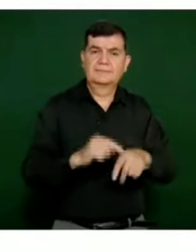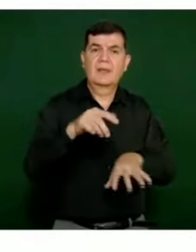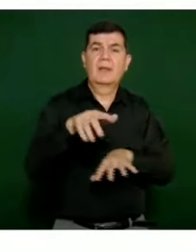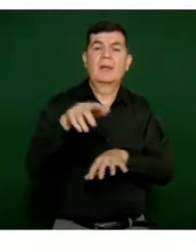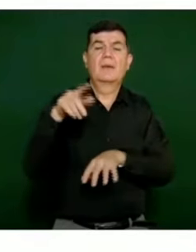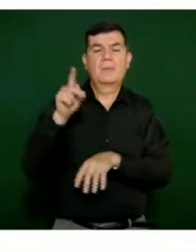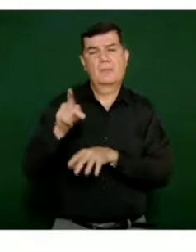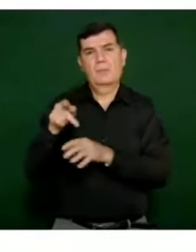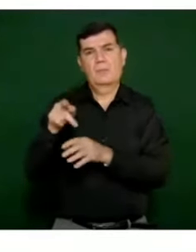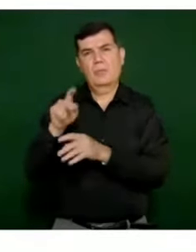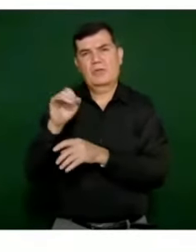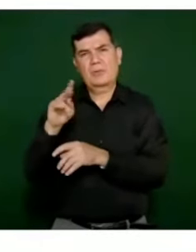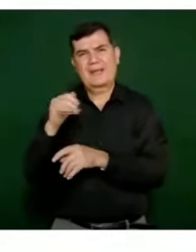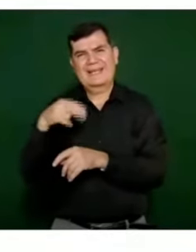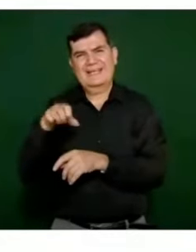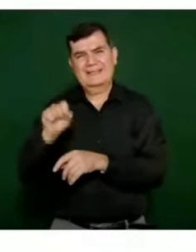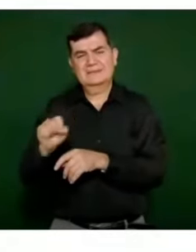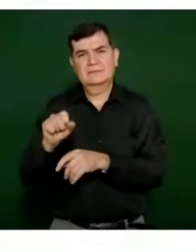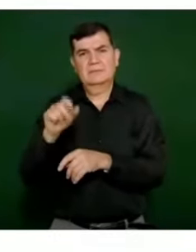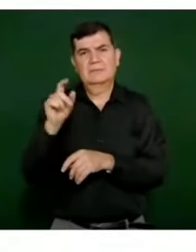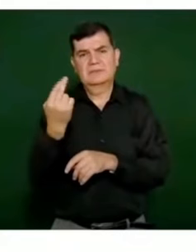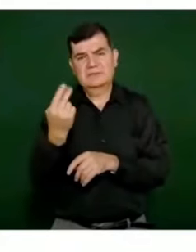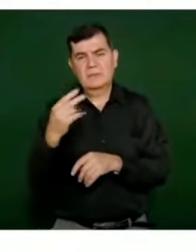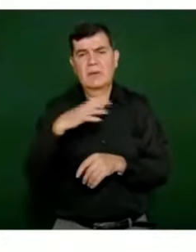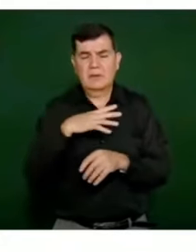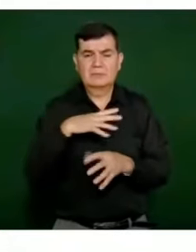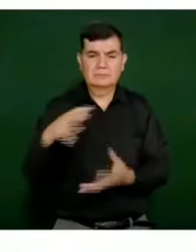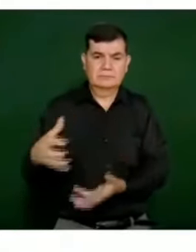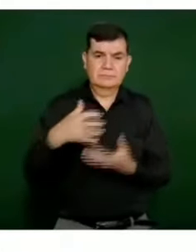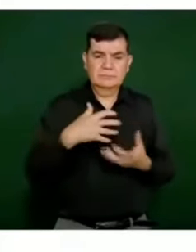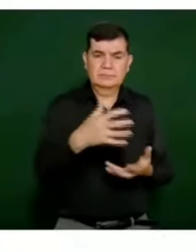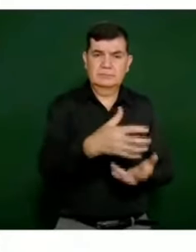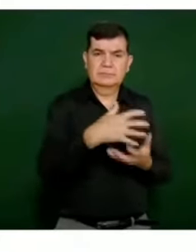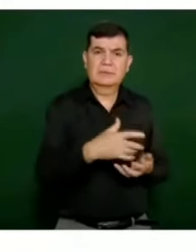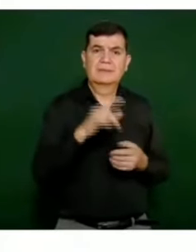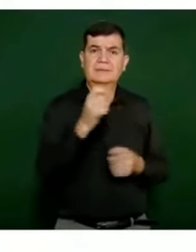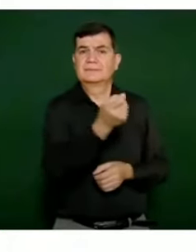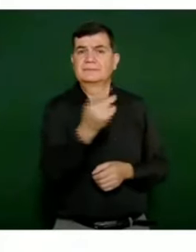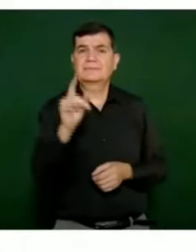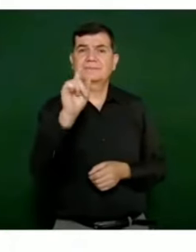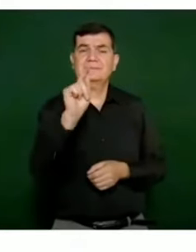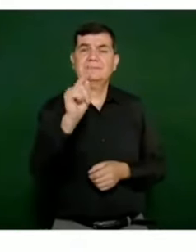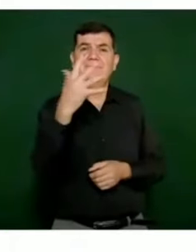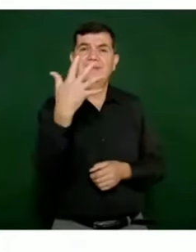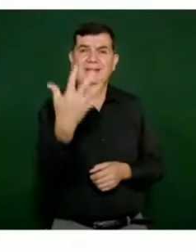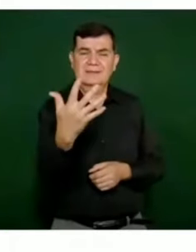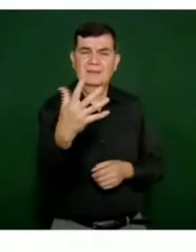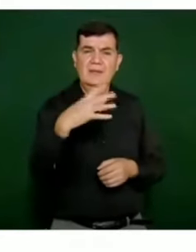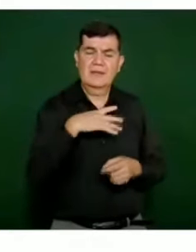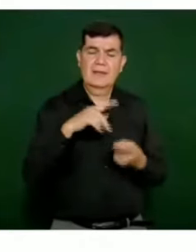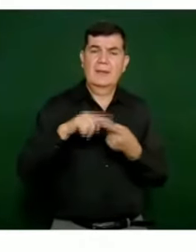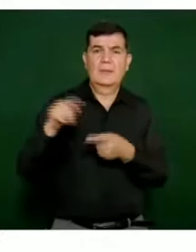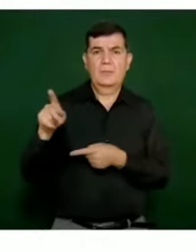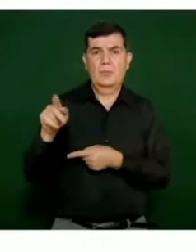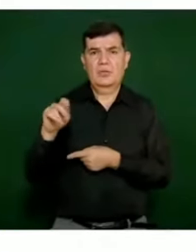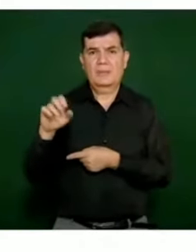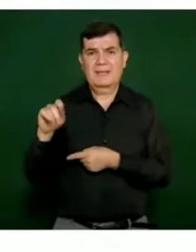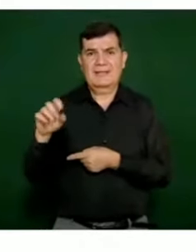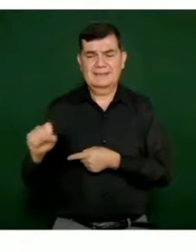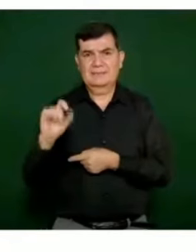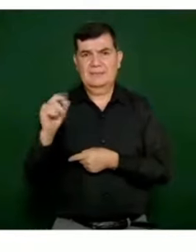Marqués 25 y de esas se han recuperado en Acapulco 75, en Puerto Marqués